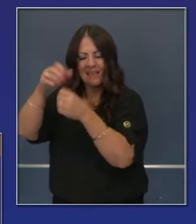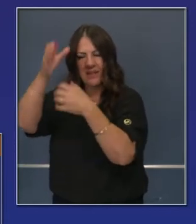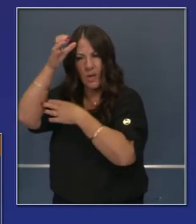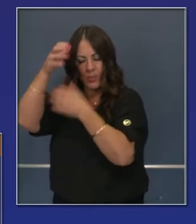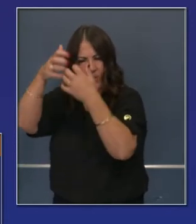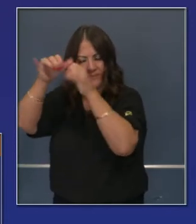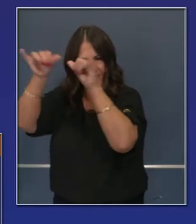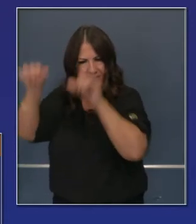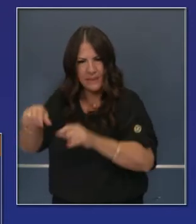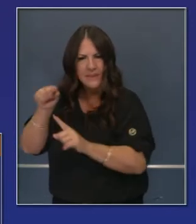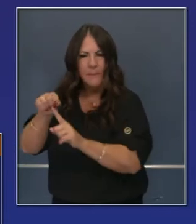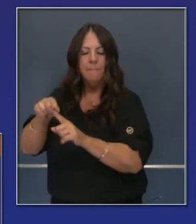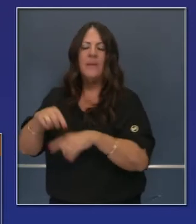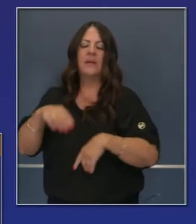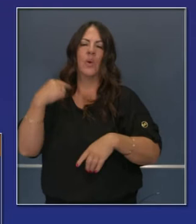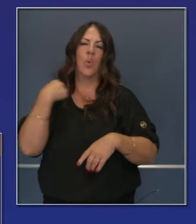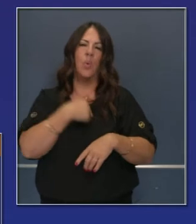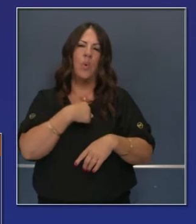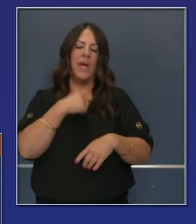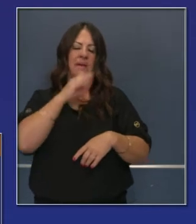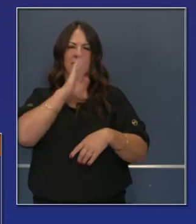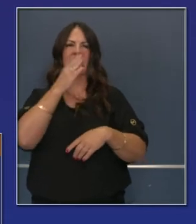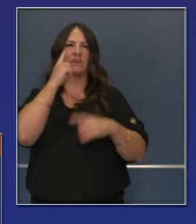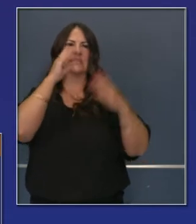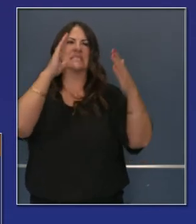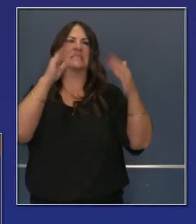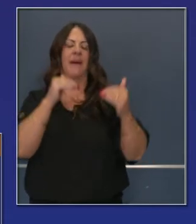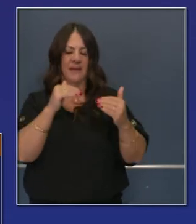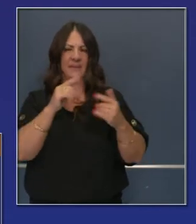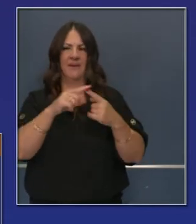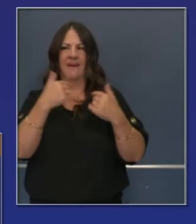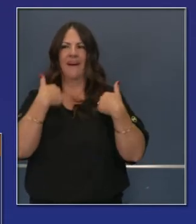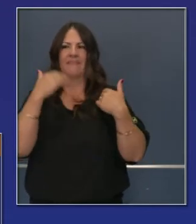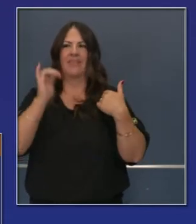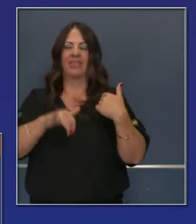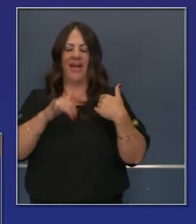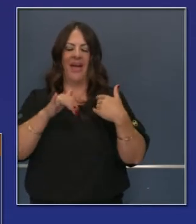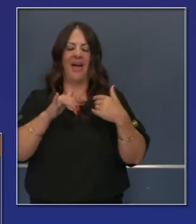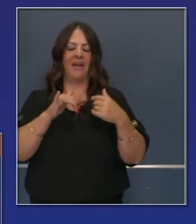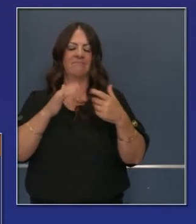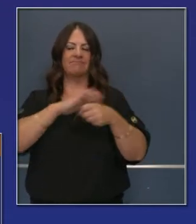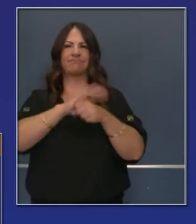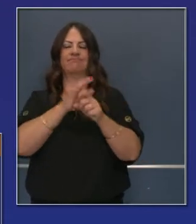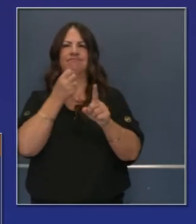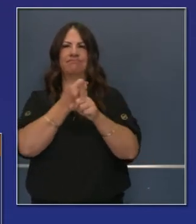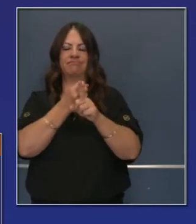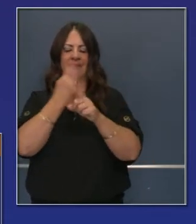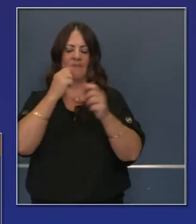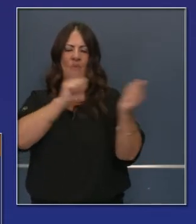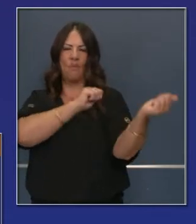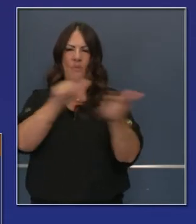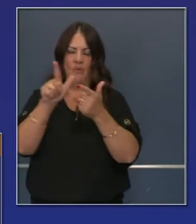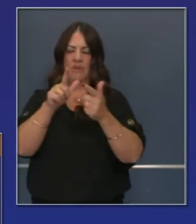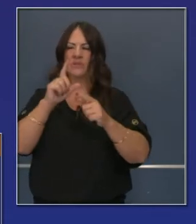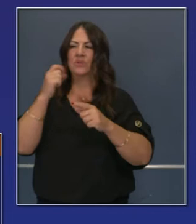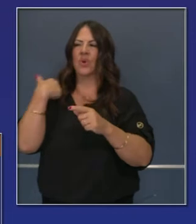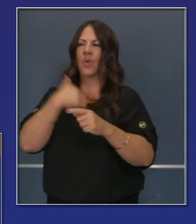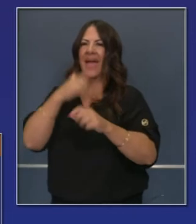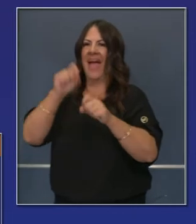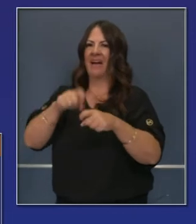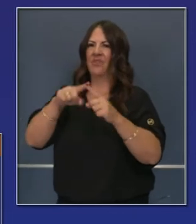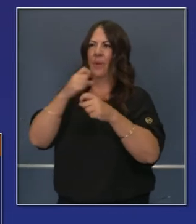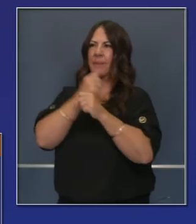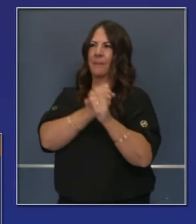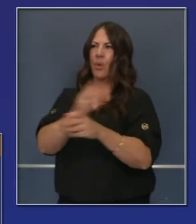Bueno, pues nosotros podemos decir que tenemos confianza muy similar y nunca hemos dicho que tenemos confianza así de